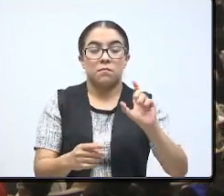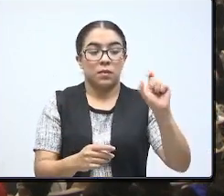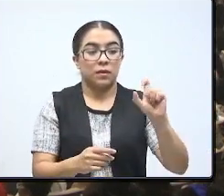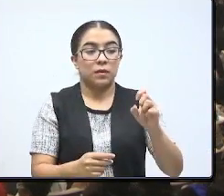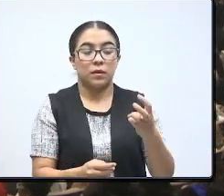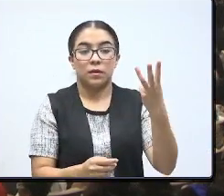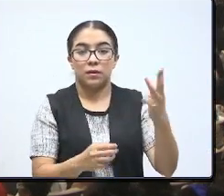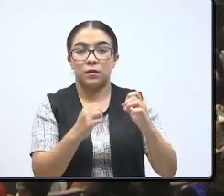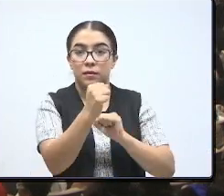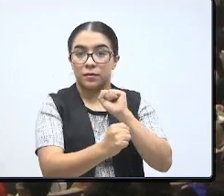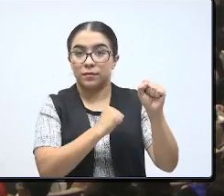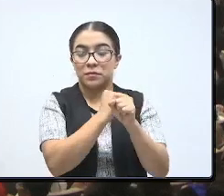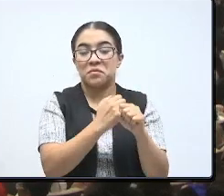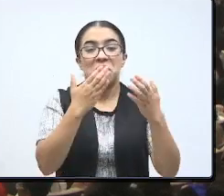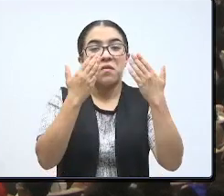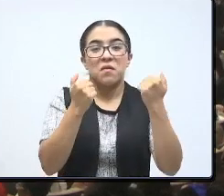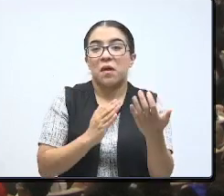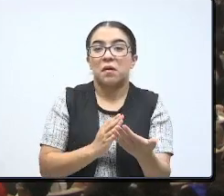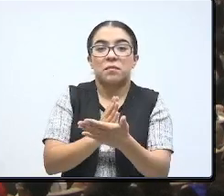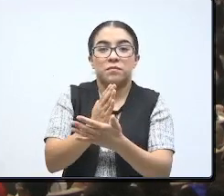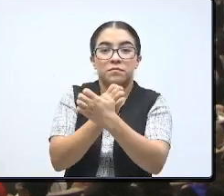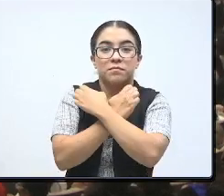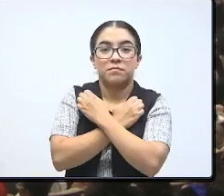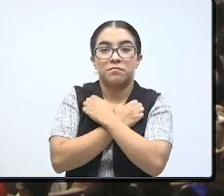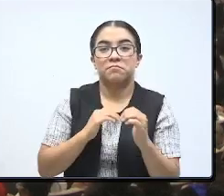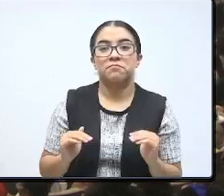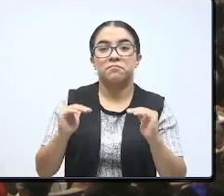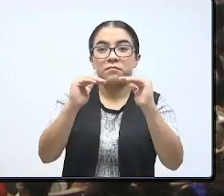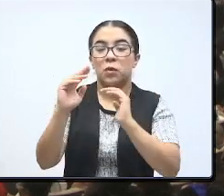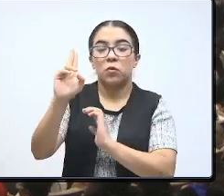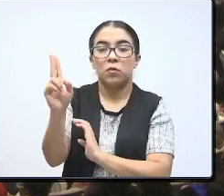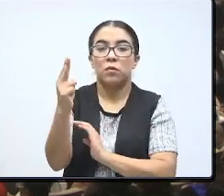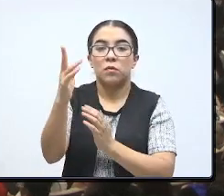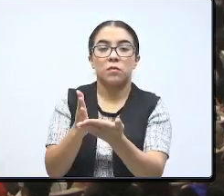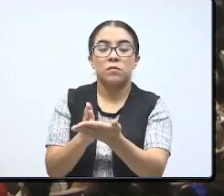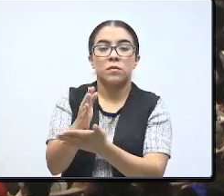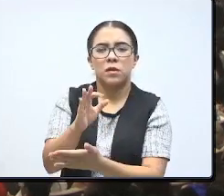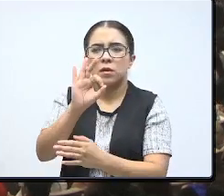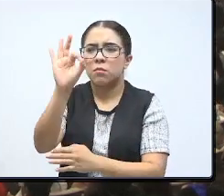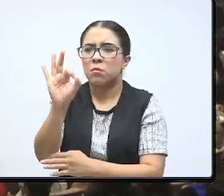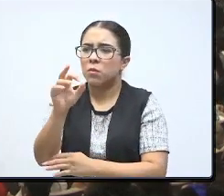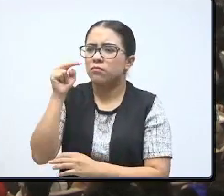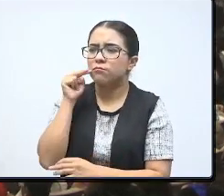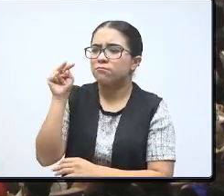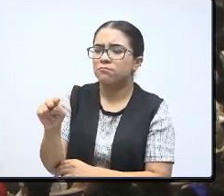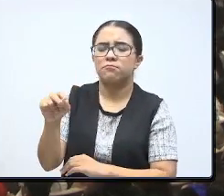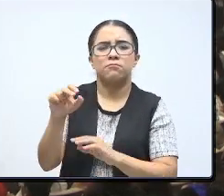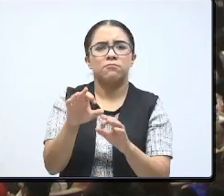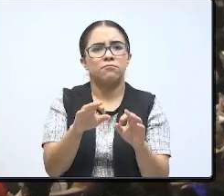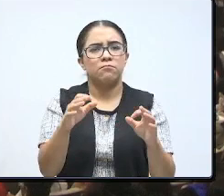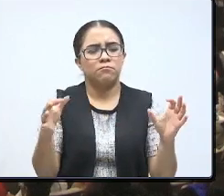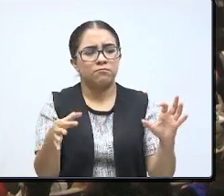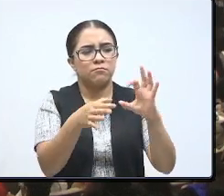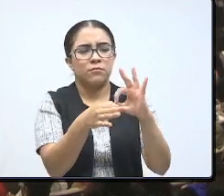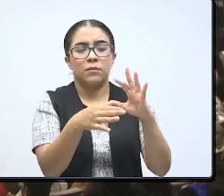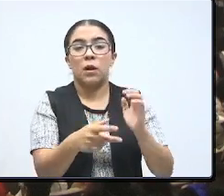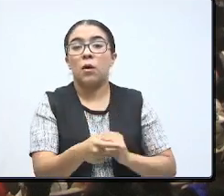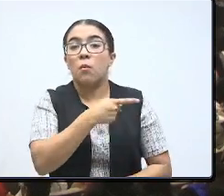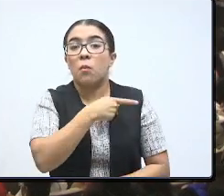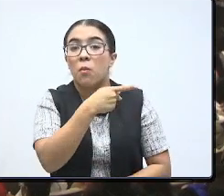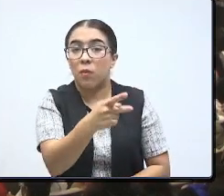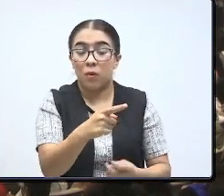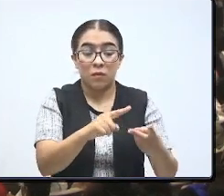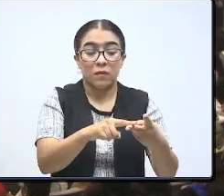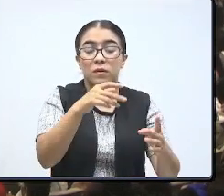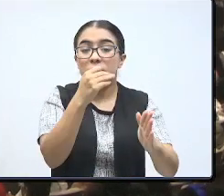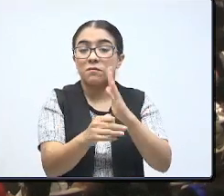no tienen acceso a la educación superior. Estas cifras evidencian una relación directa entre la situación de pobreza y